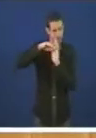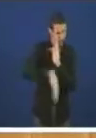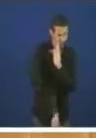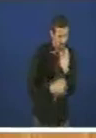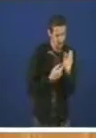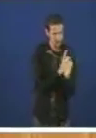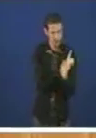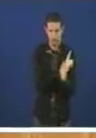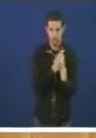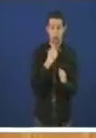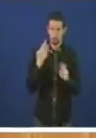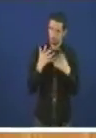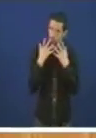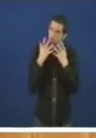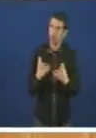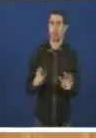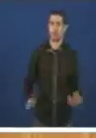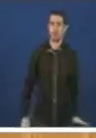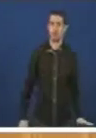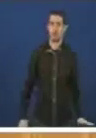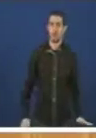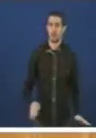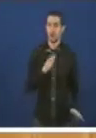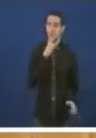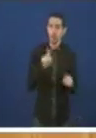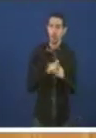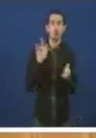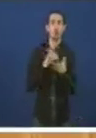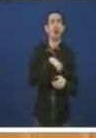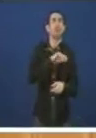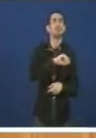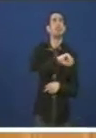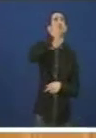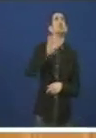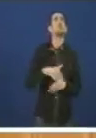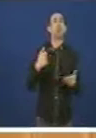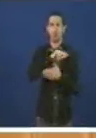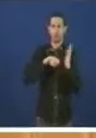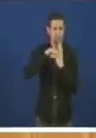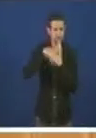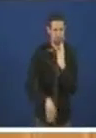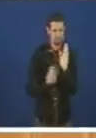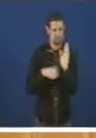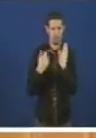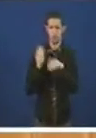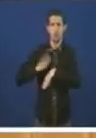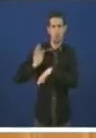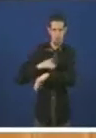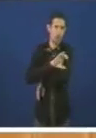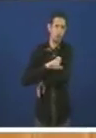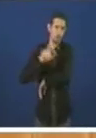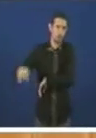e non digan que é a crise porque Galicia é a que máis caído o Estado e o Estado e máis territorios e supoño que alatamente eran algo de crise.